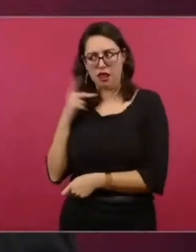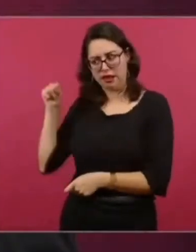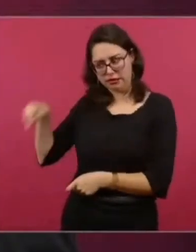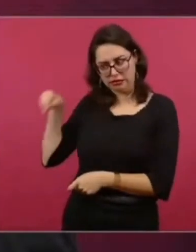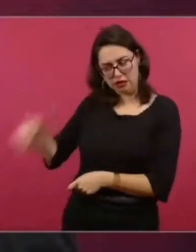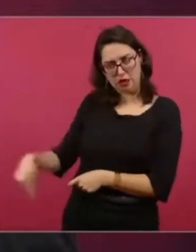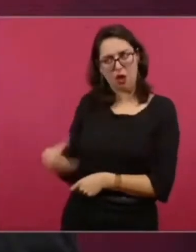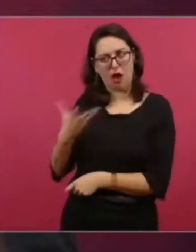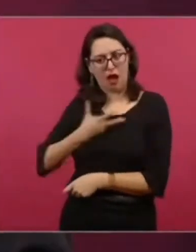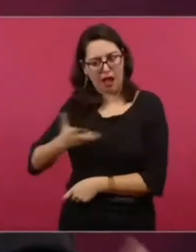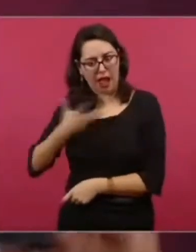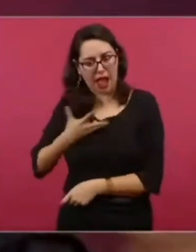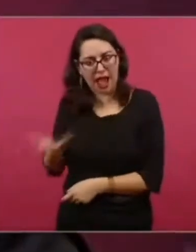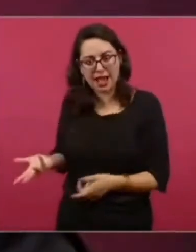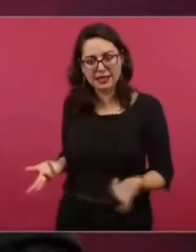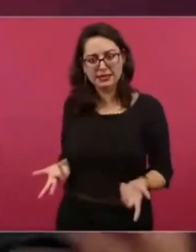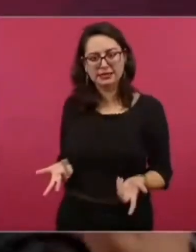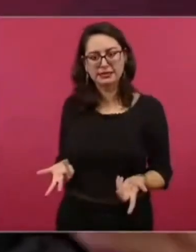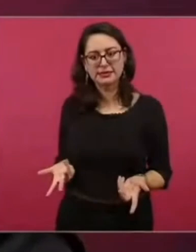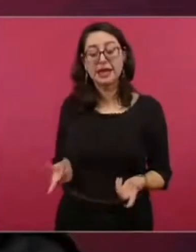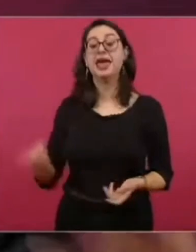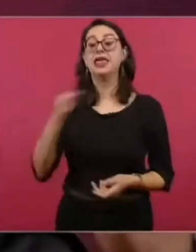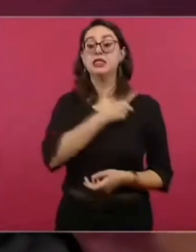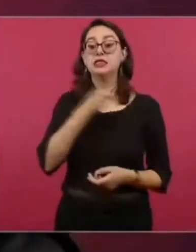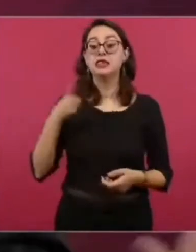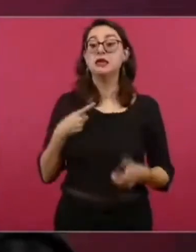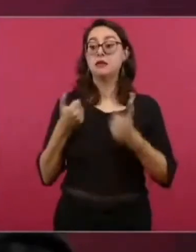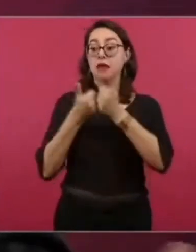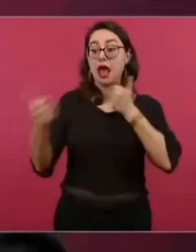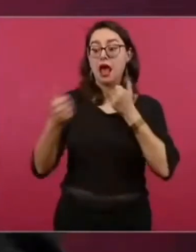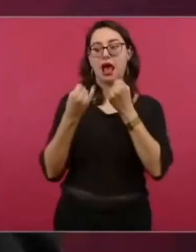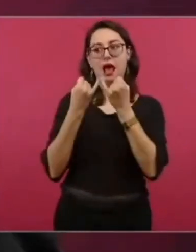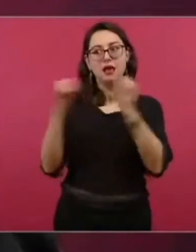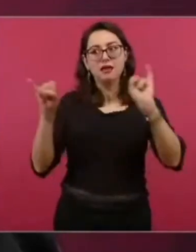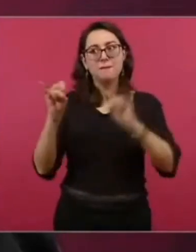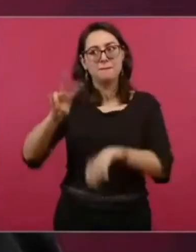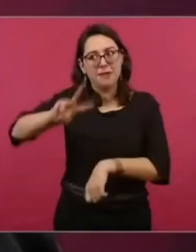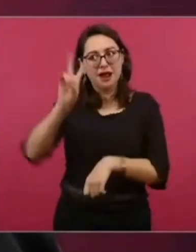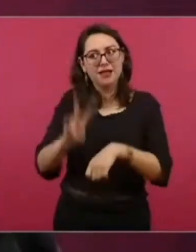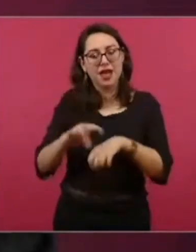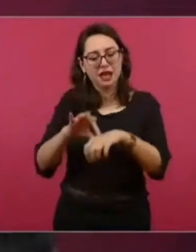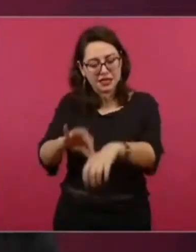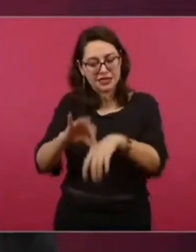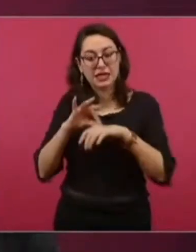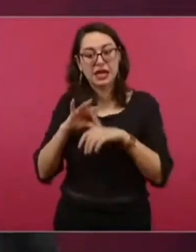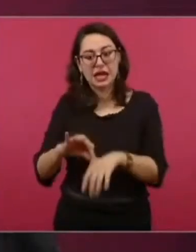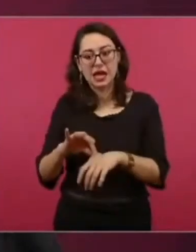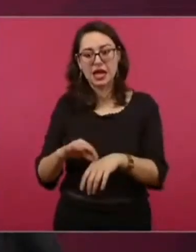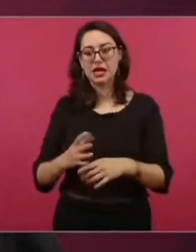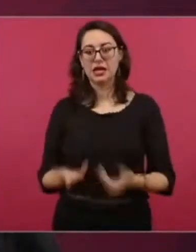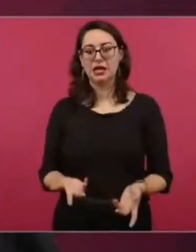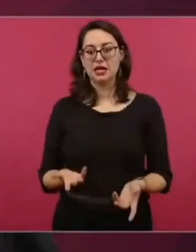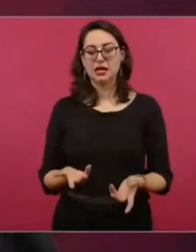Sí, es la autonomía para decidir pensando